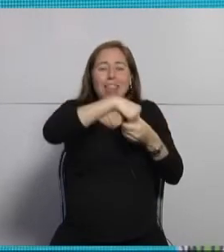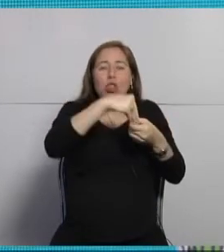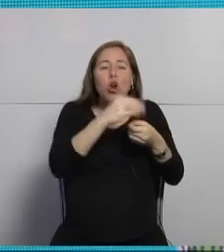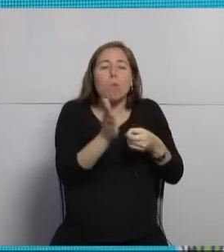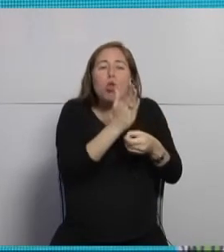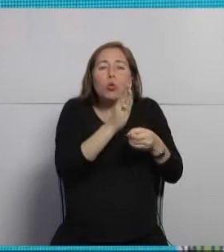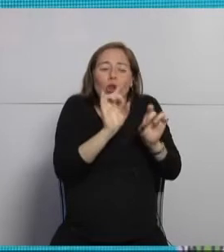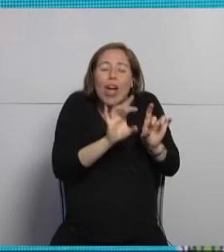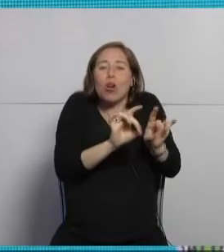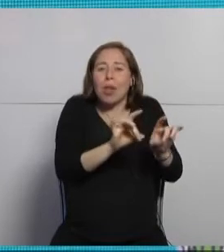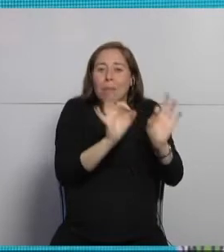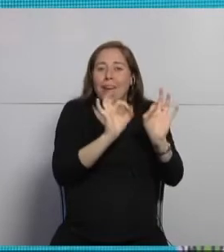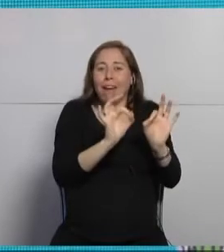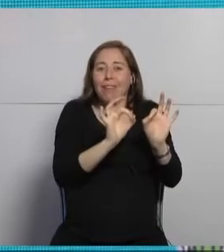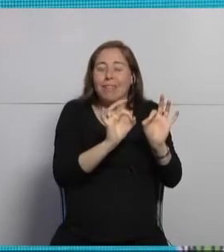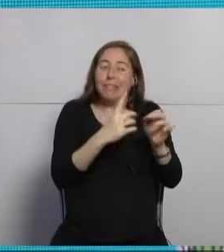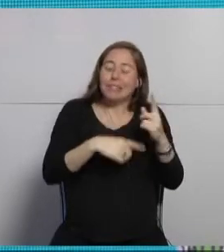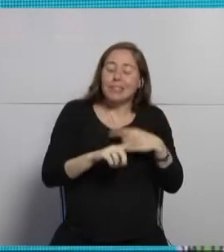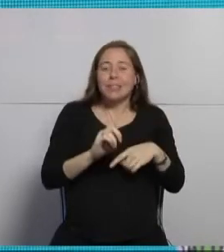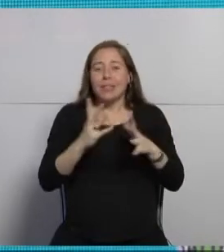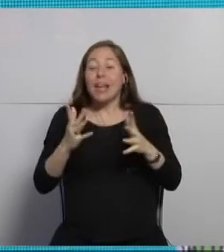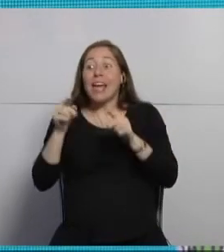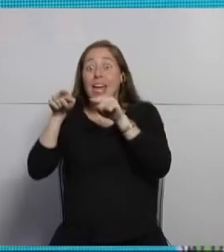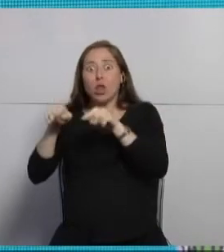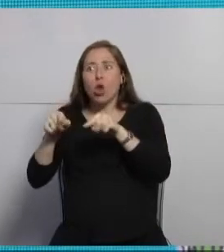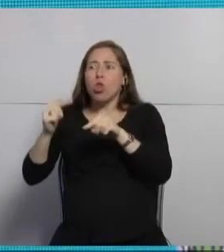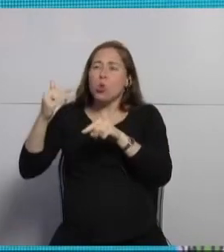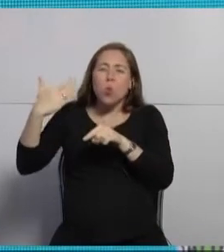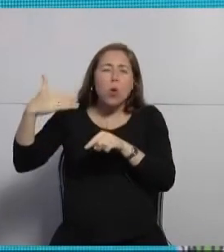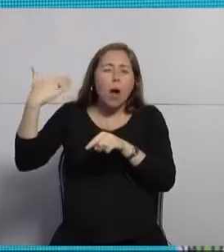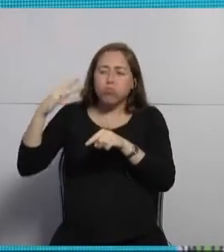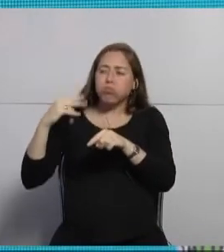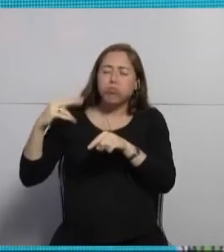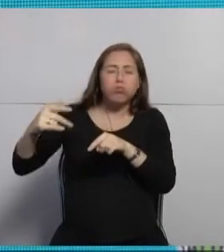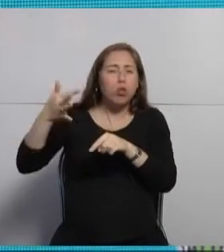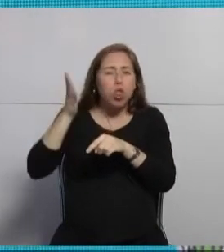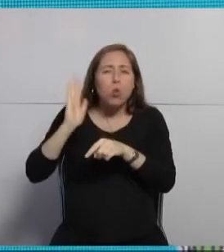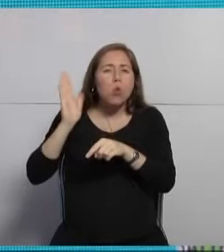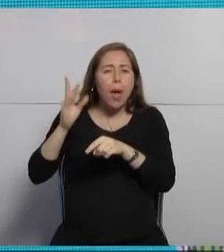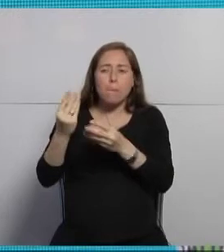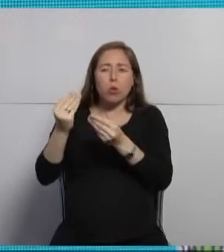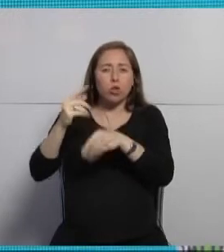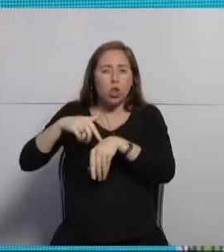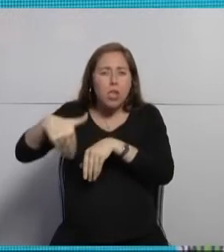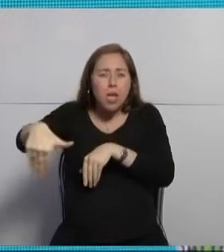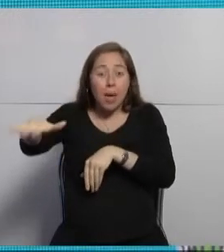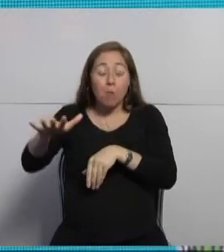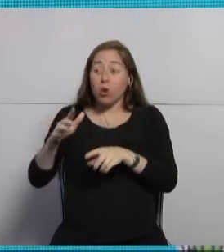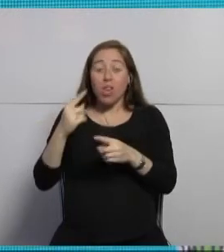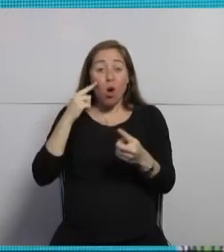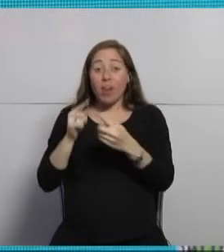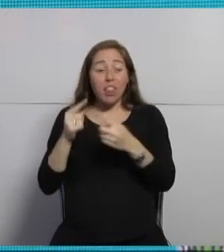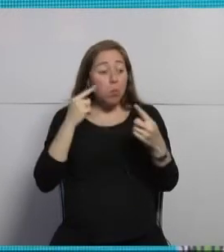contaminantes donde se extiende la vida útil de los mismos y se logra el mismo objetivo